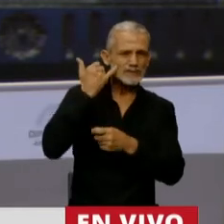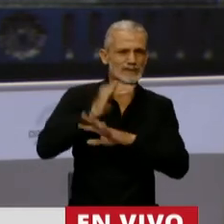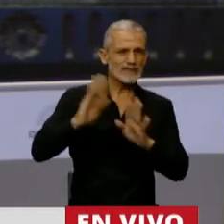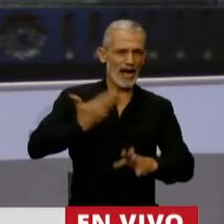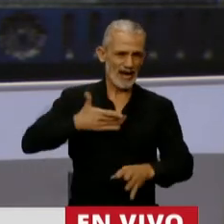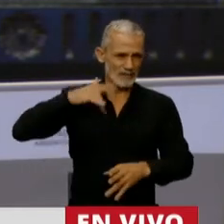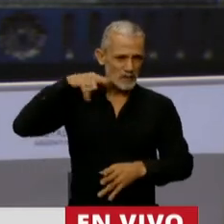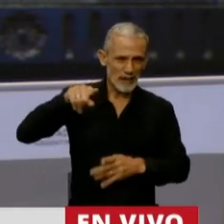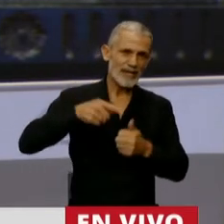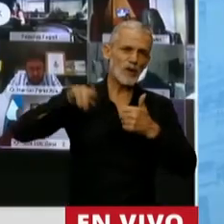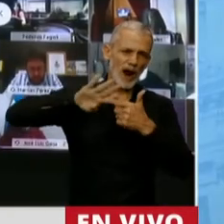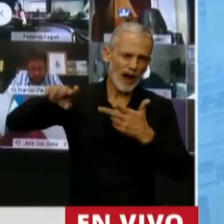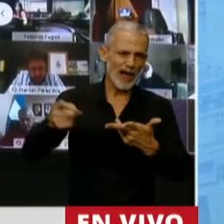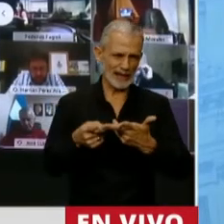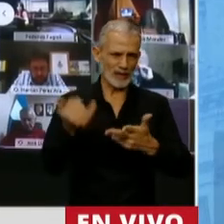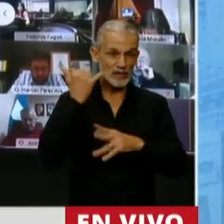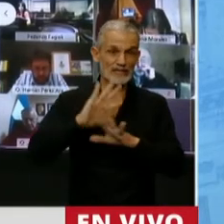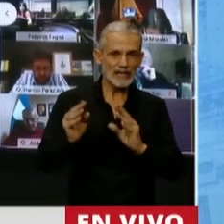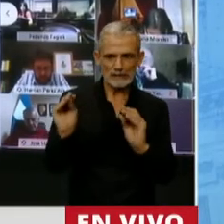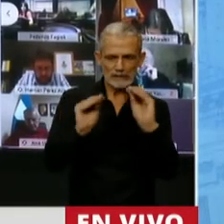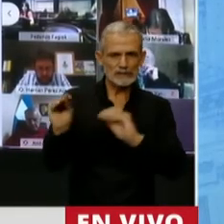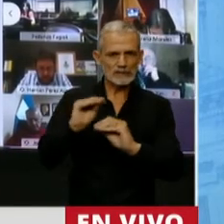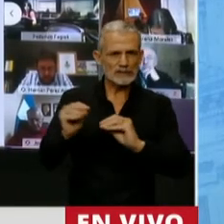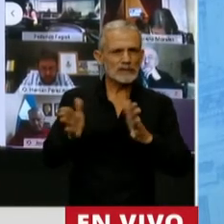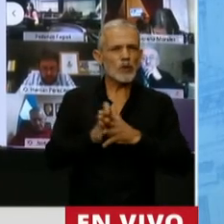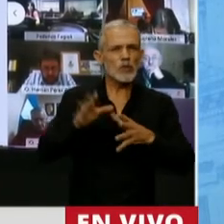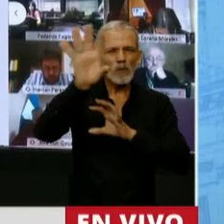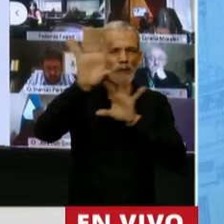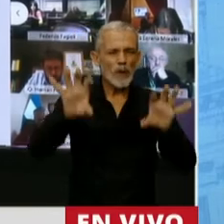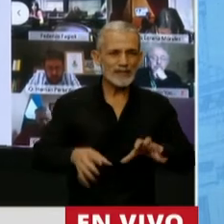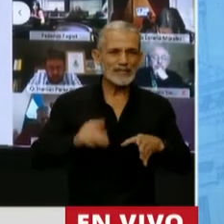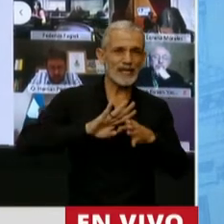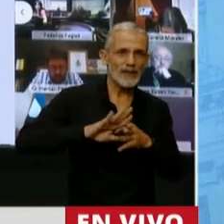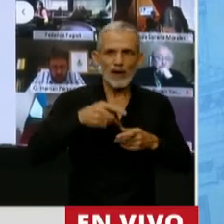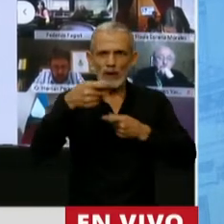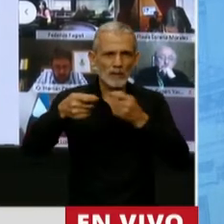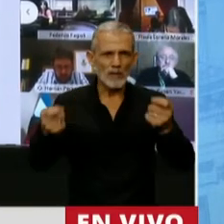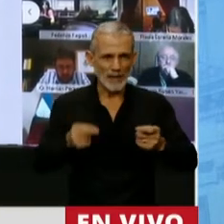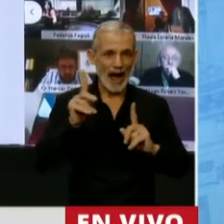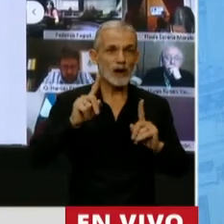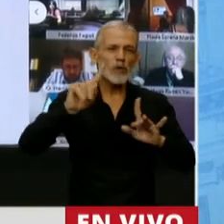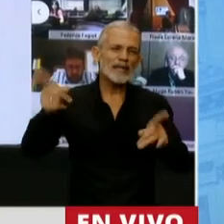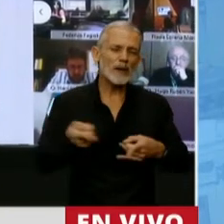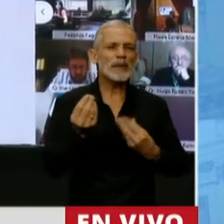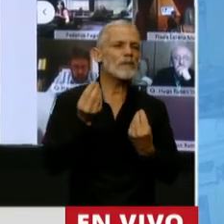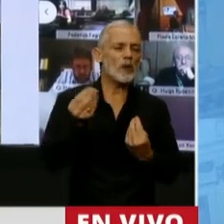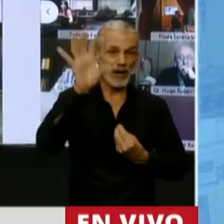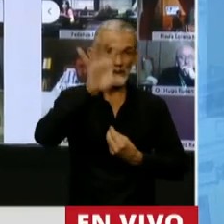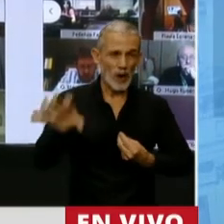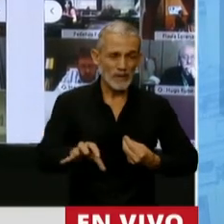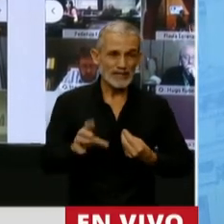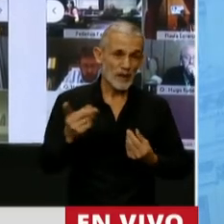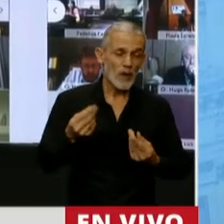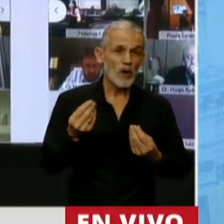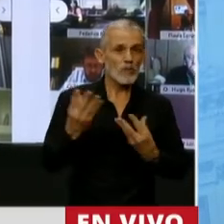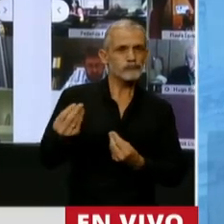adelante, el proceso de reestructuración que estamos llevando adelante en conjunto con las provincias que también quedaron prisioneras, algunas por acción